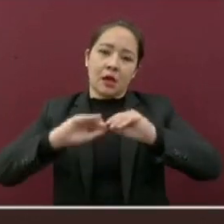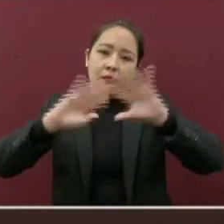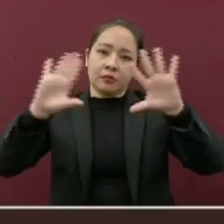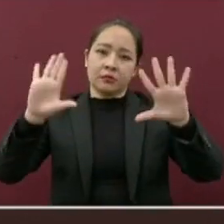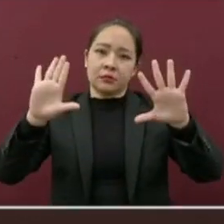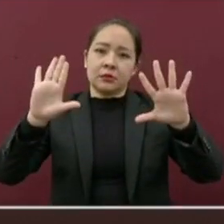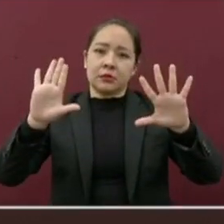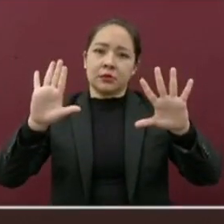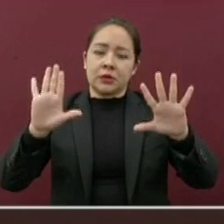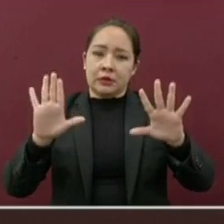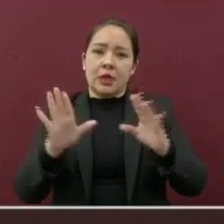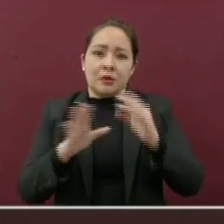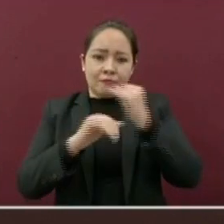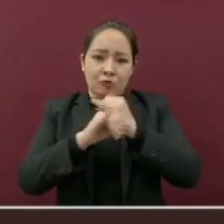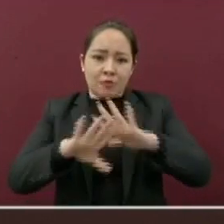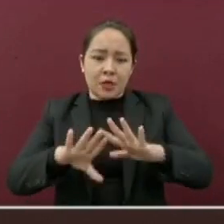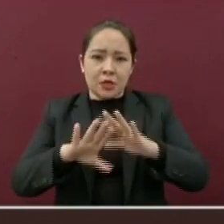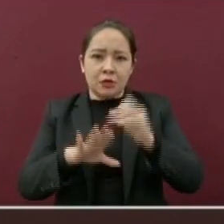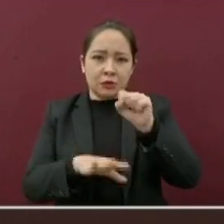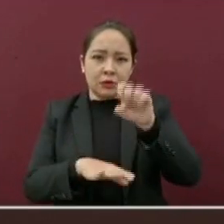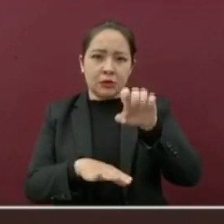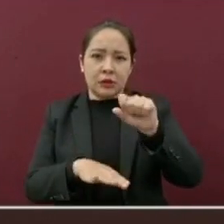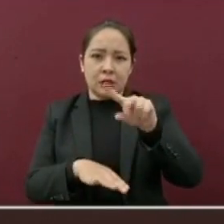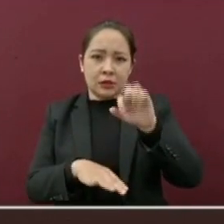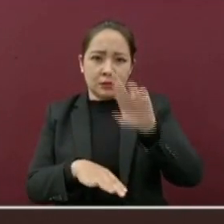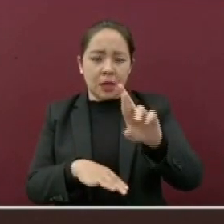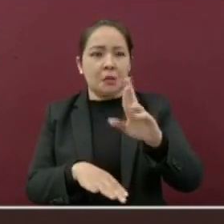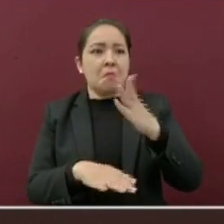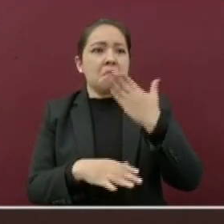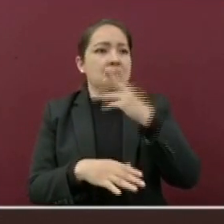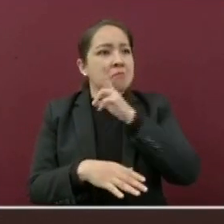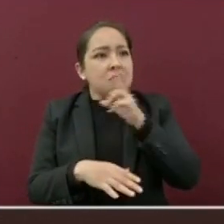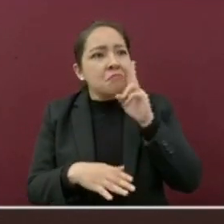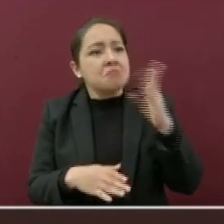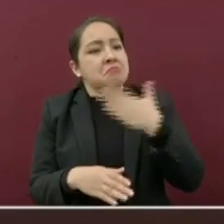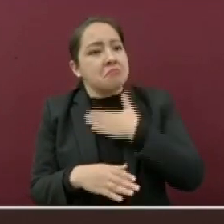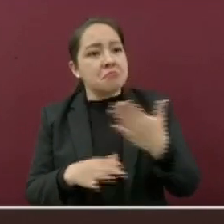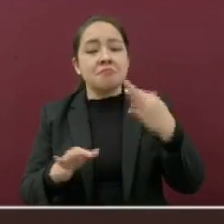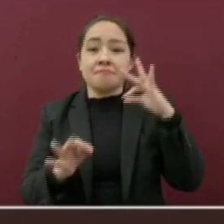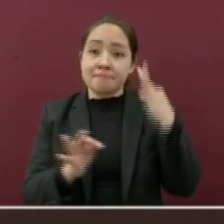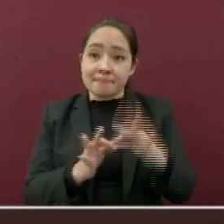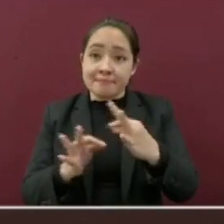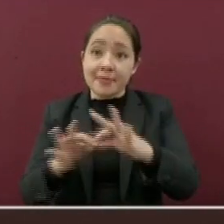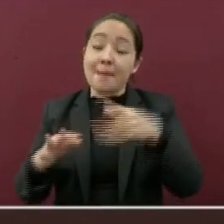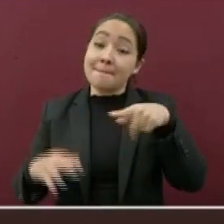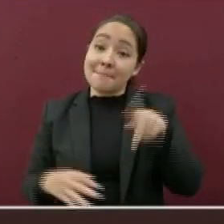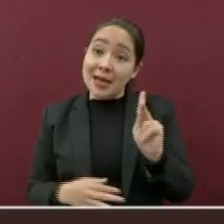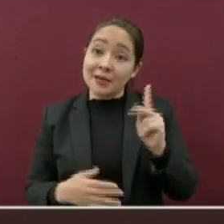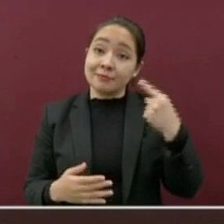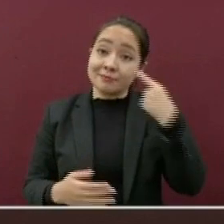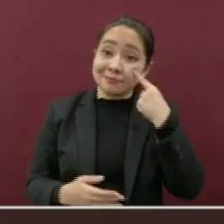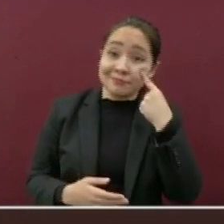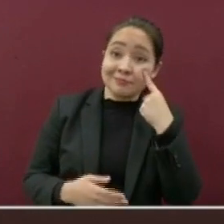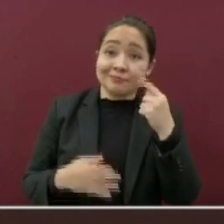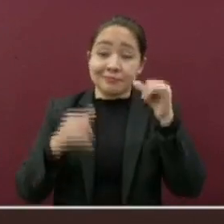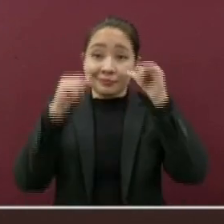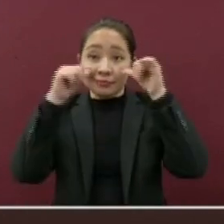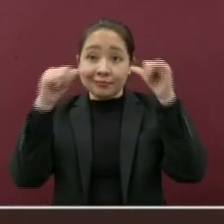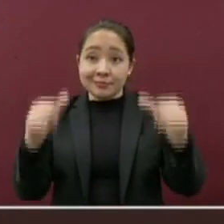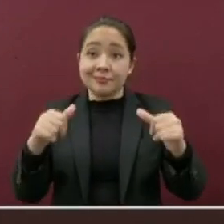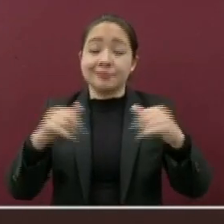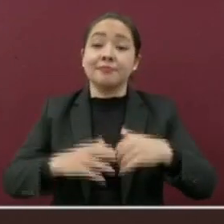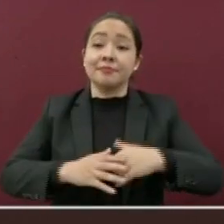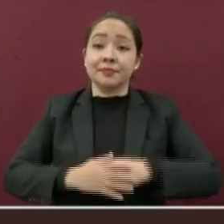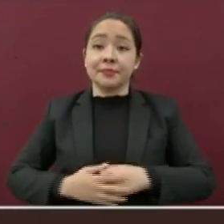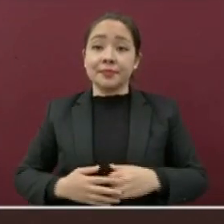de Céspedes y que son buenas noticias. Sin embargo, pongan mucha atención.